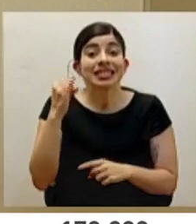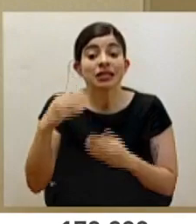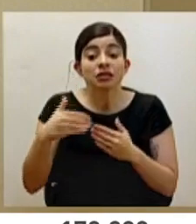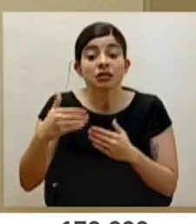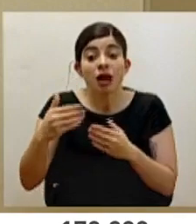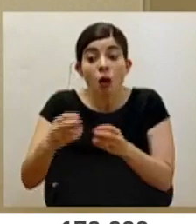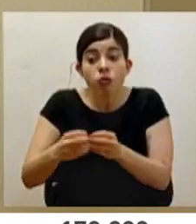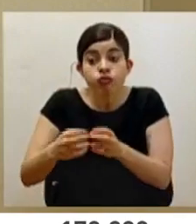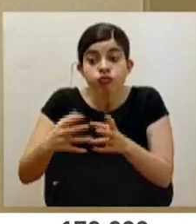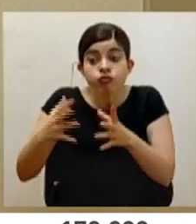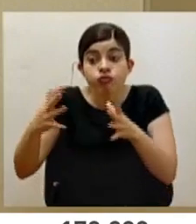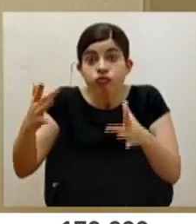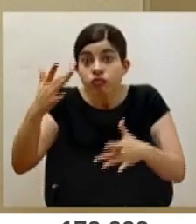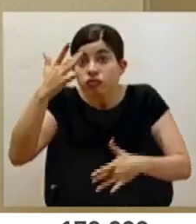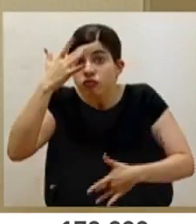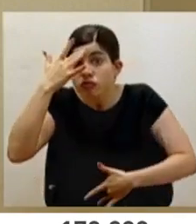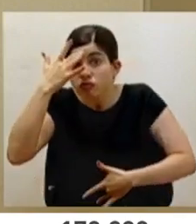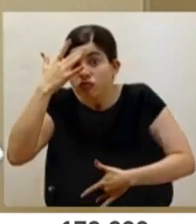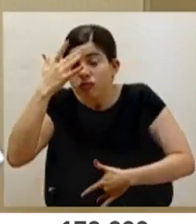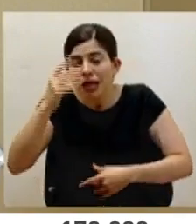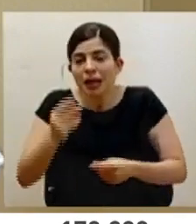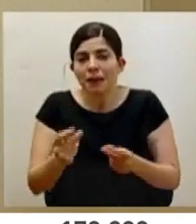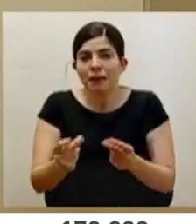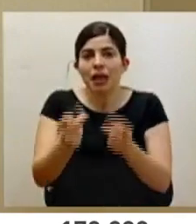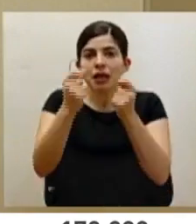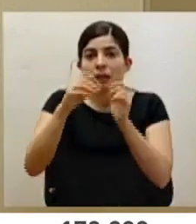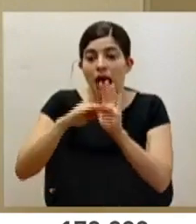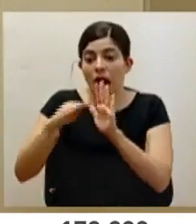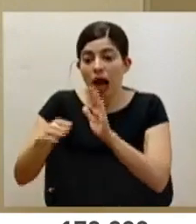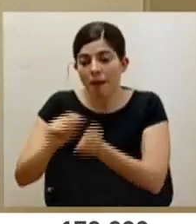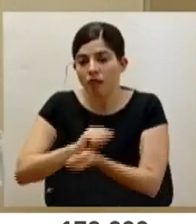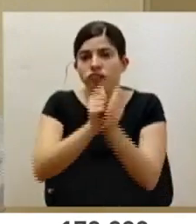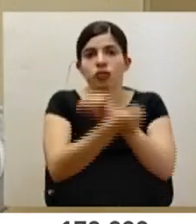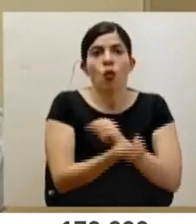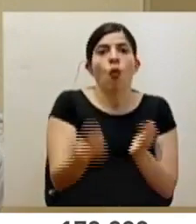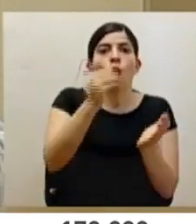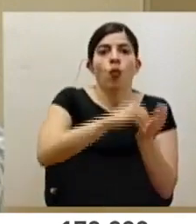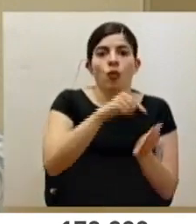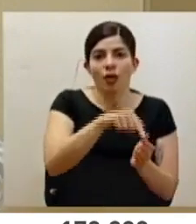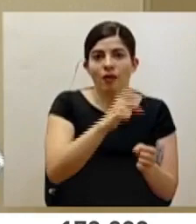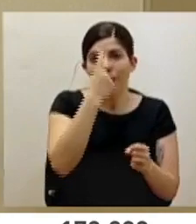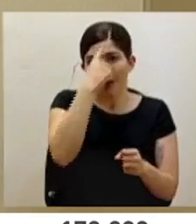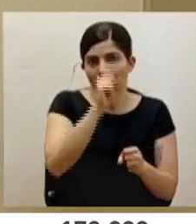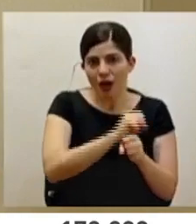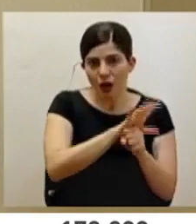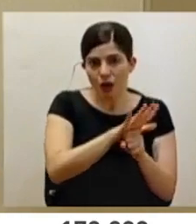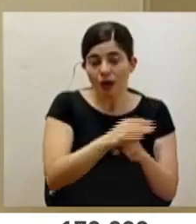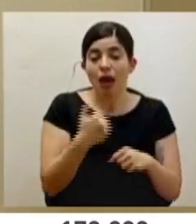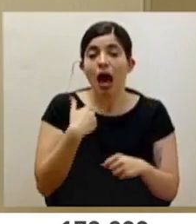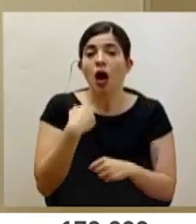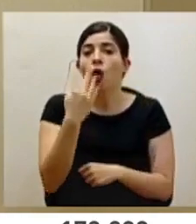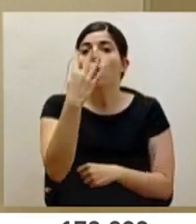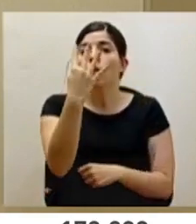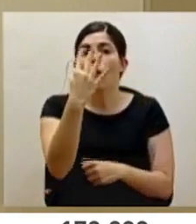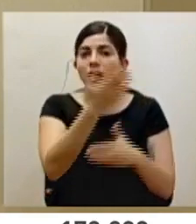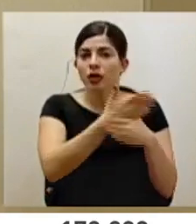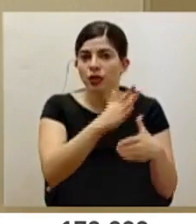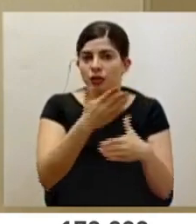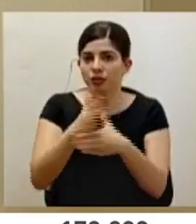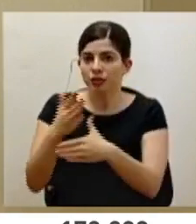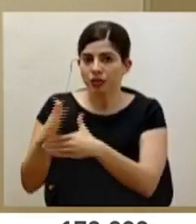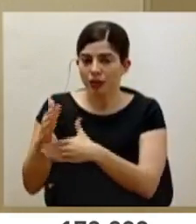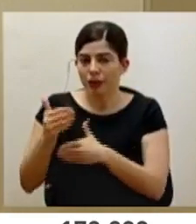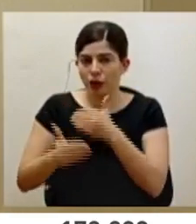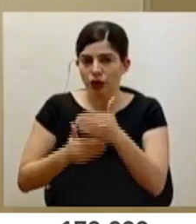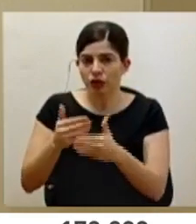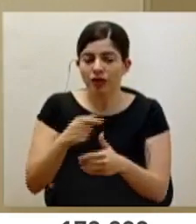aumento de casos, inmediatamente reconvertiríamos otra vez las camas. Este proceso se va a dividir en cuatro fases. Esas fases